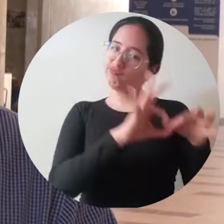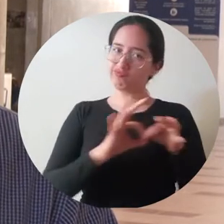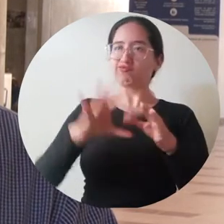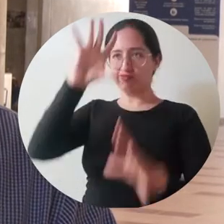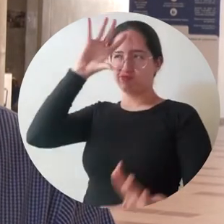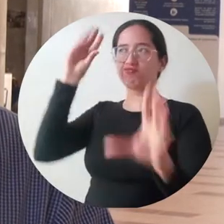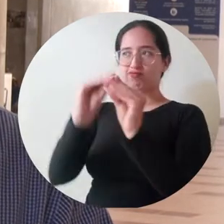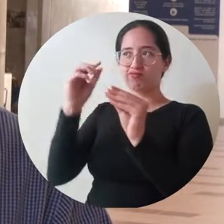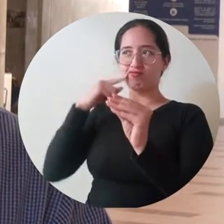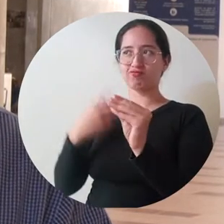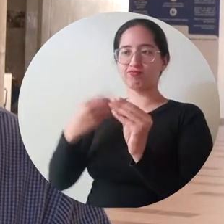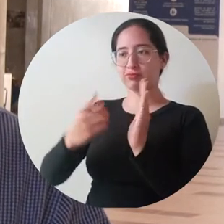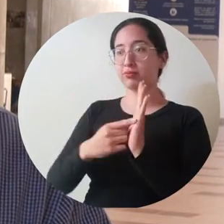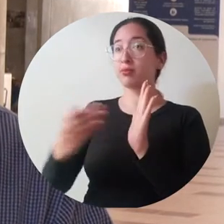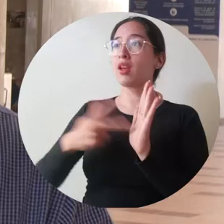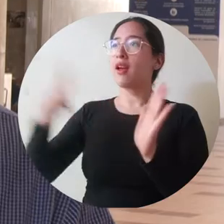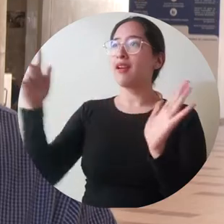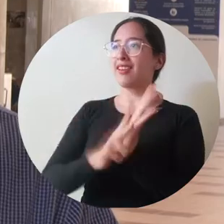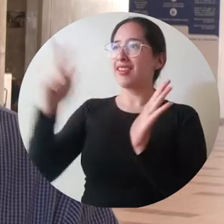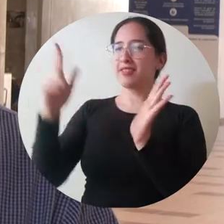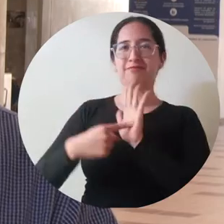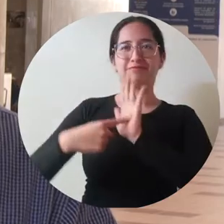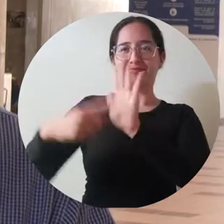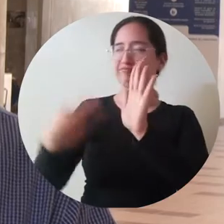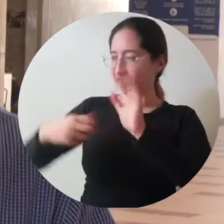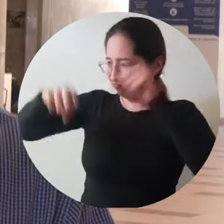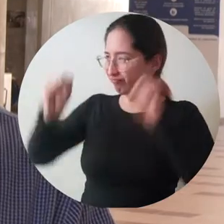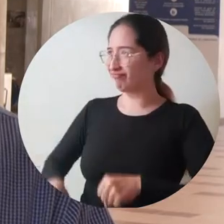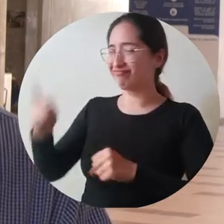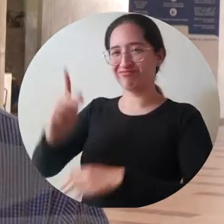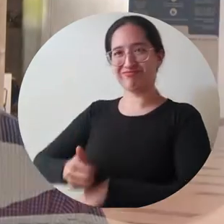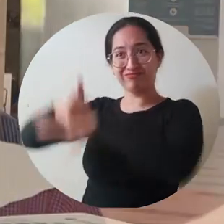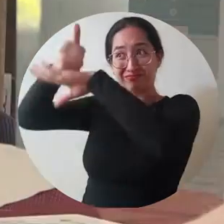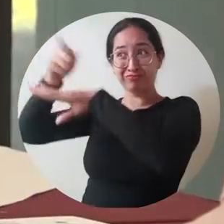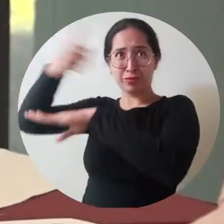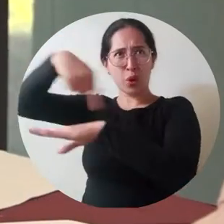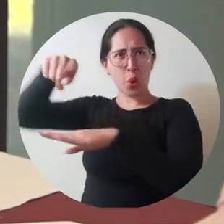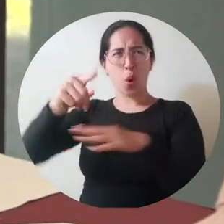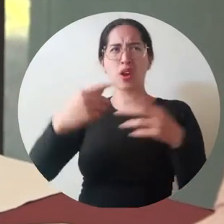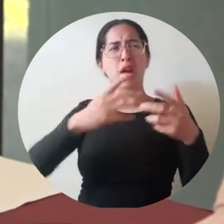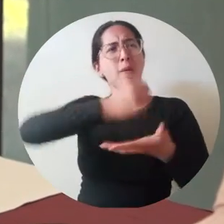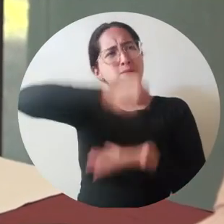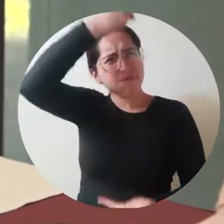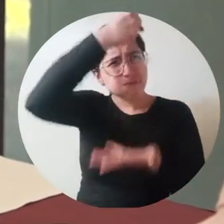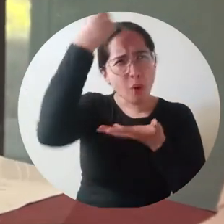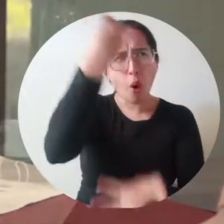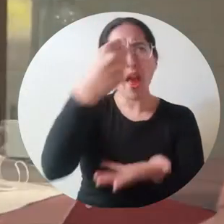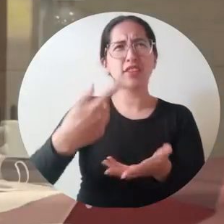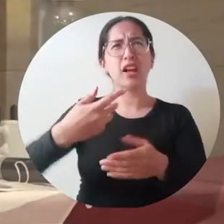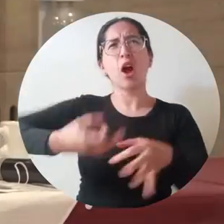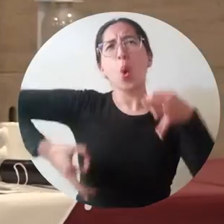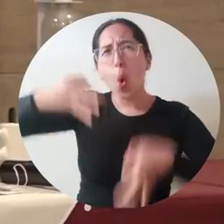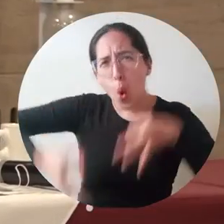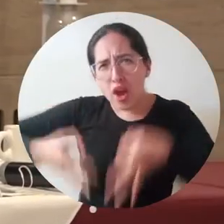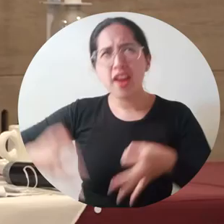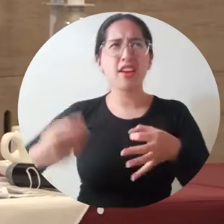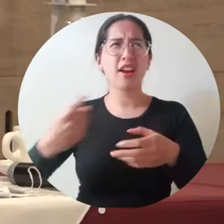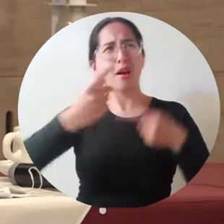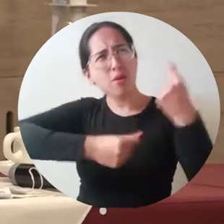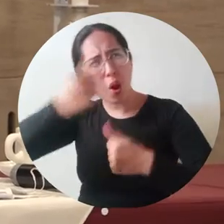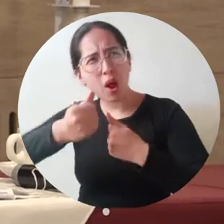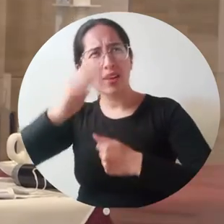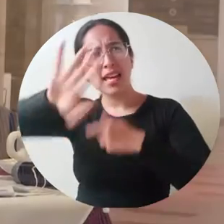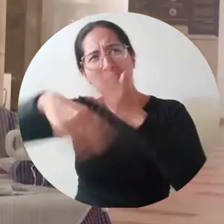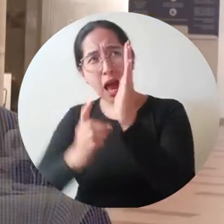sobresaliente la gestión del rector en todas las áreas que se plantearon, presupuestal, financiera, jurídica, de desarrollo académico, todos los